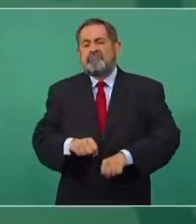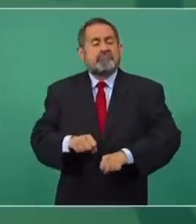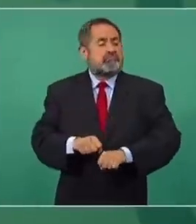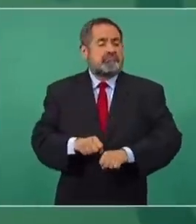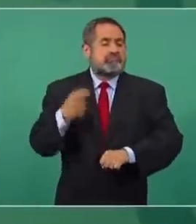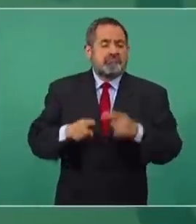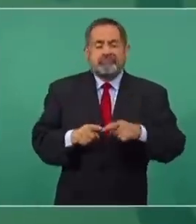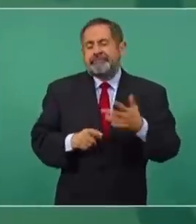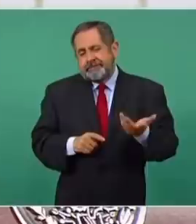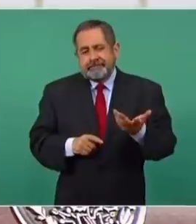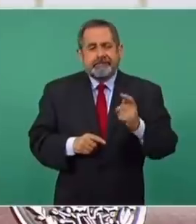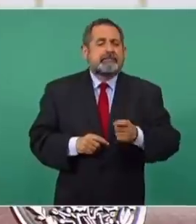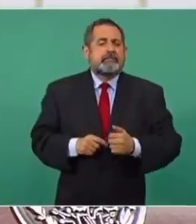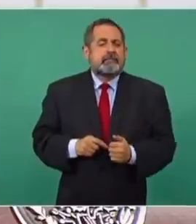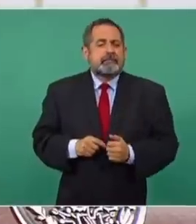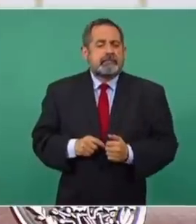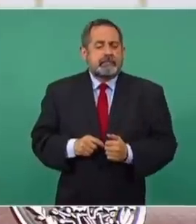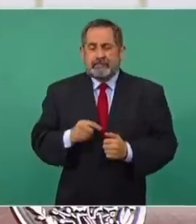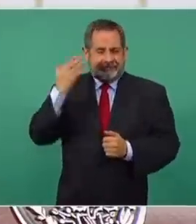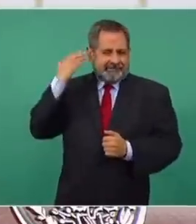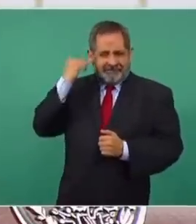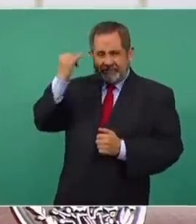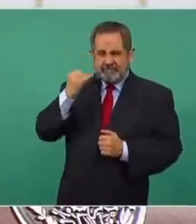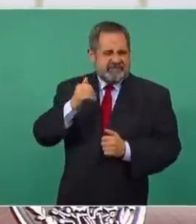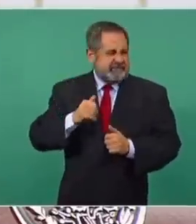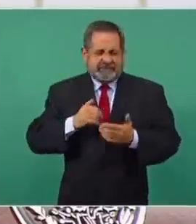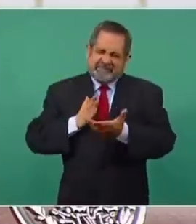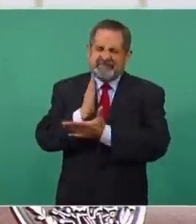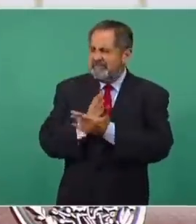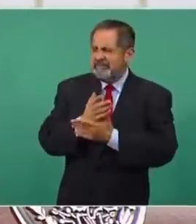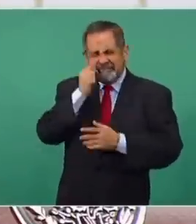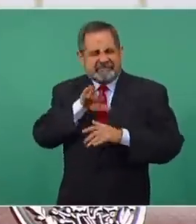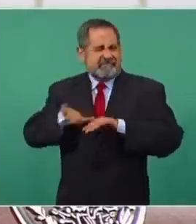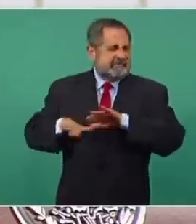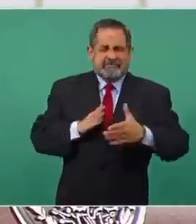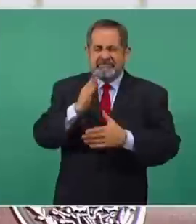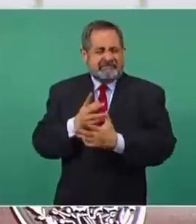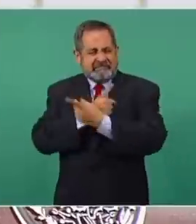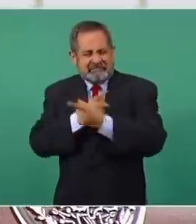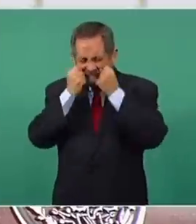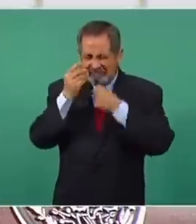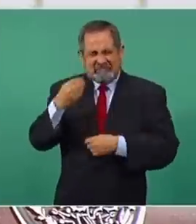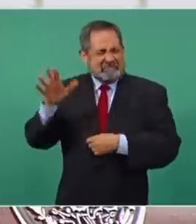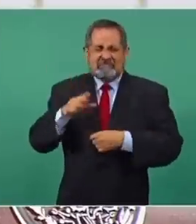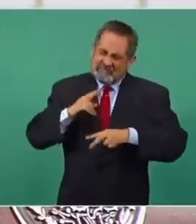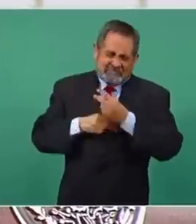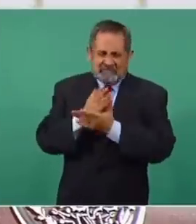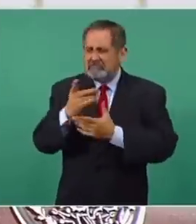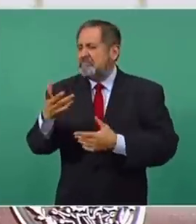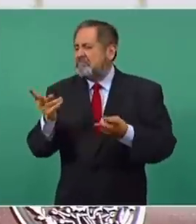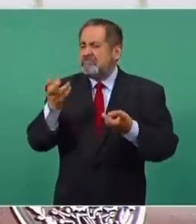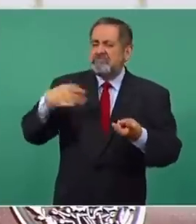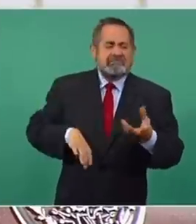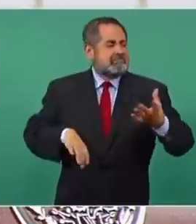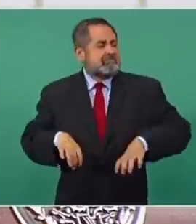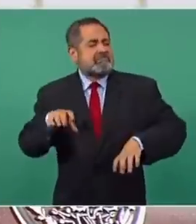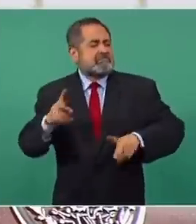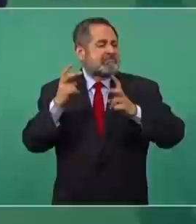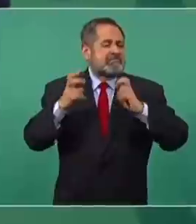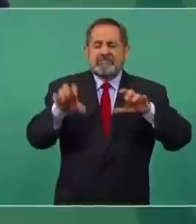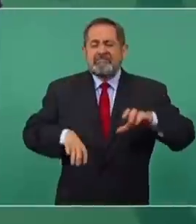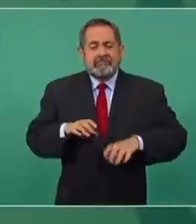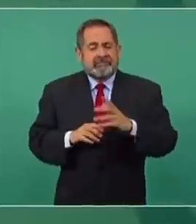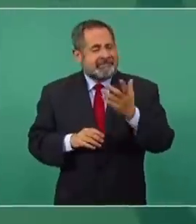lo fundamental era triunfar a toda costa sin escrúpulos morales de ninguna índole. Lo fundamental era robar. Y